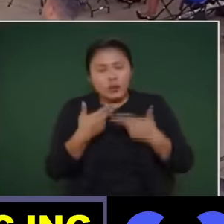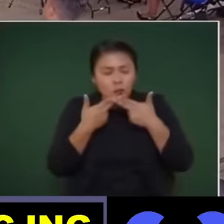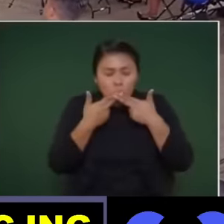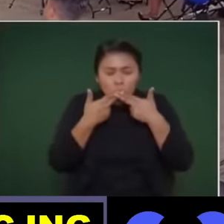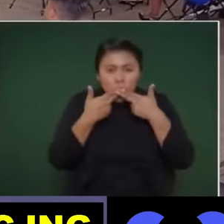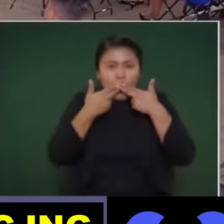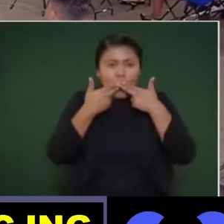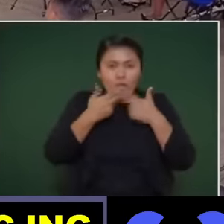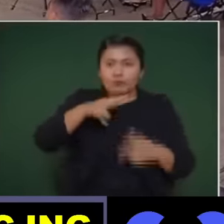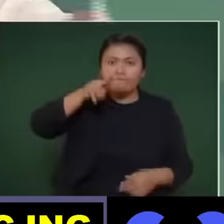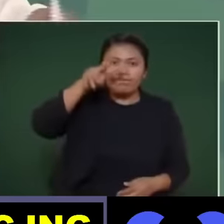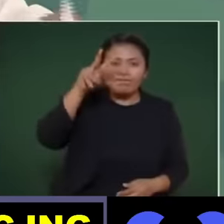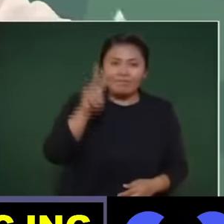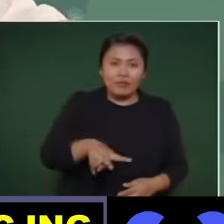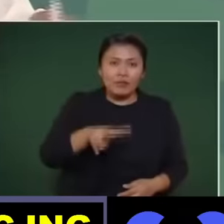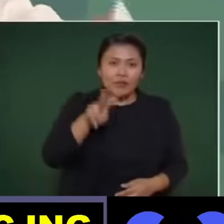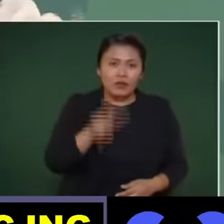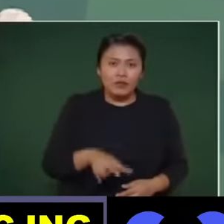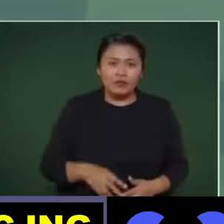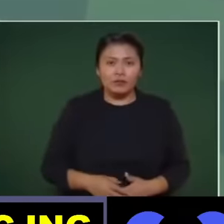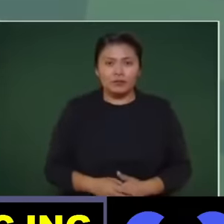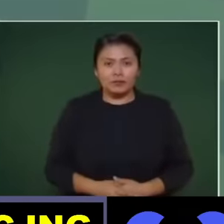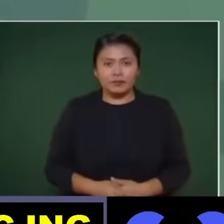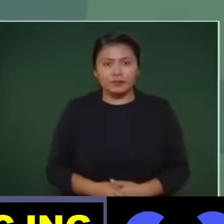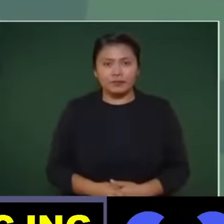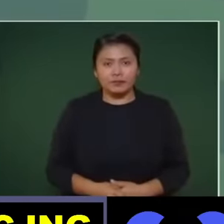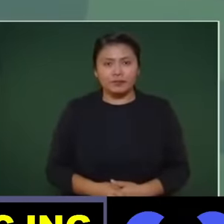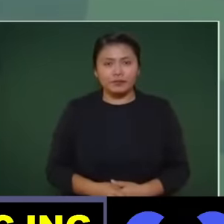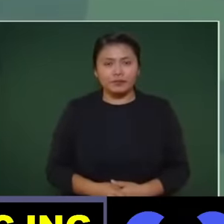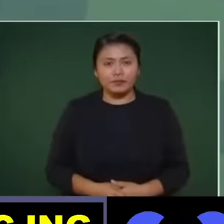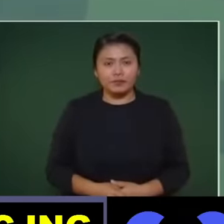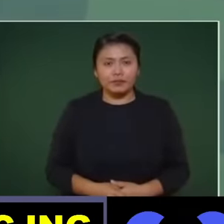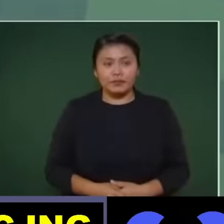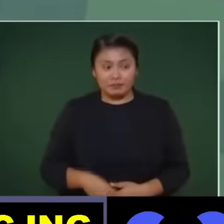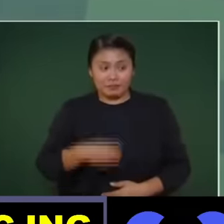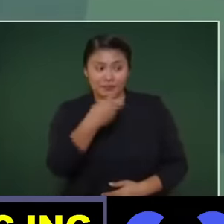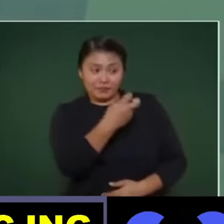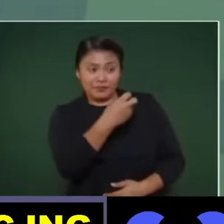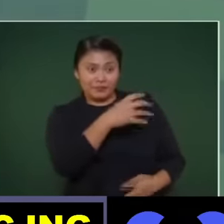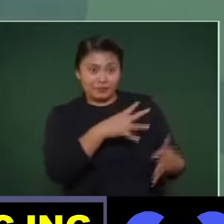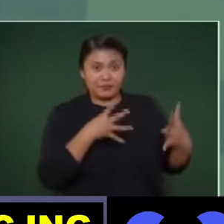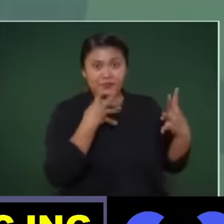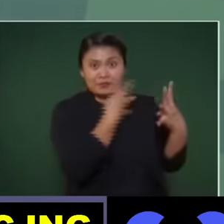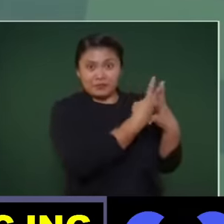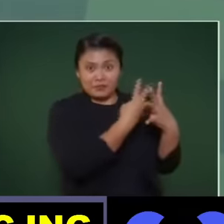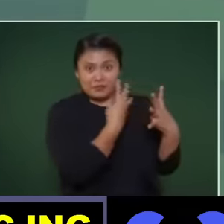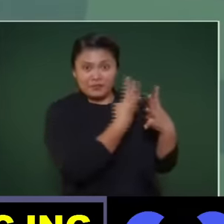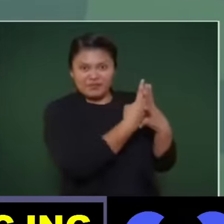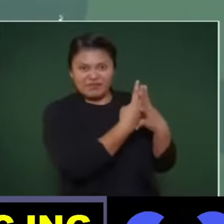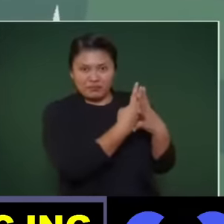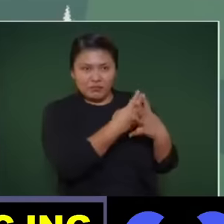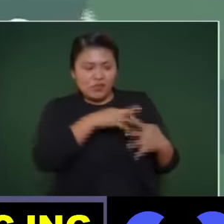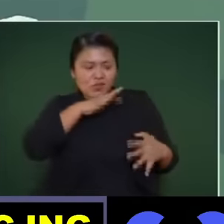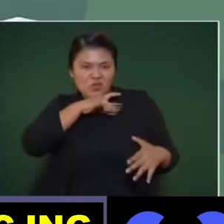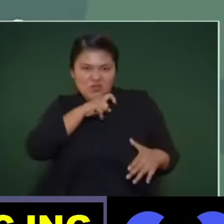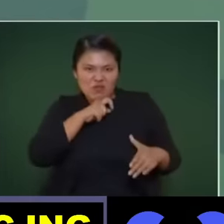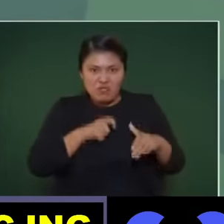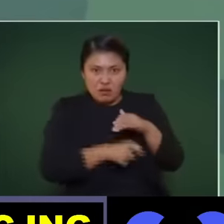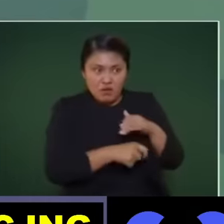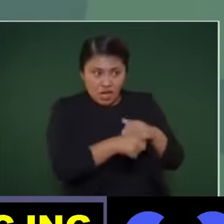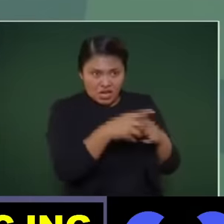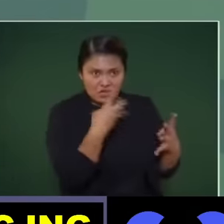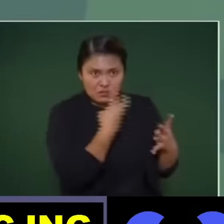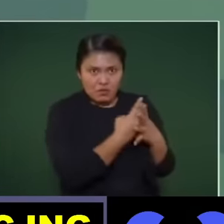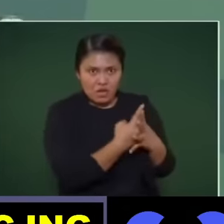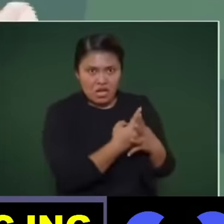reclusorios de la corrupción, de esos reclusorios